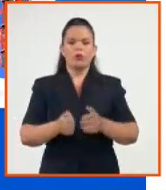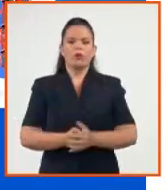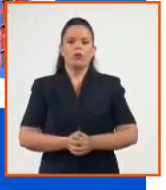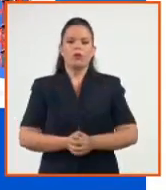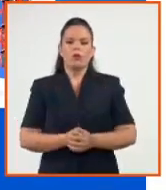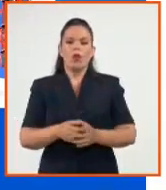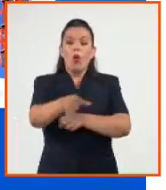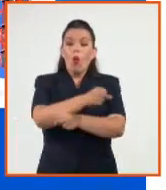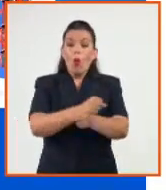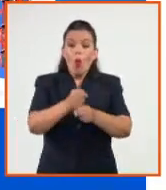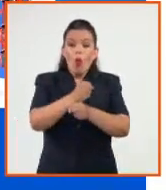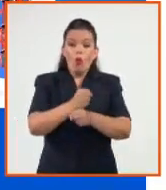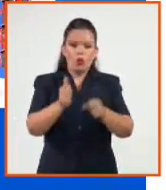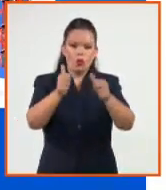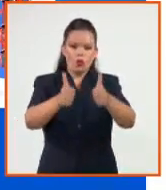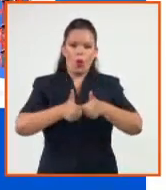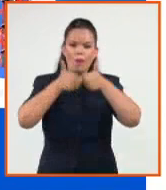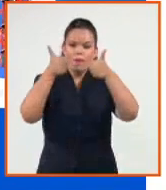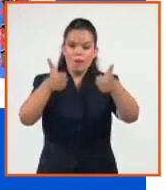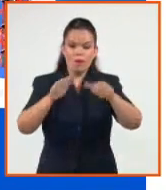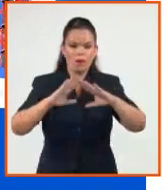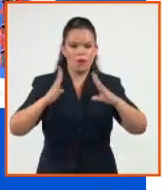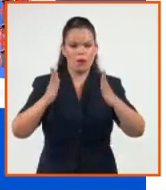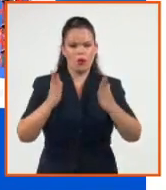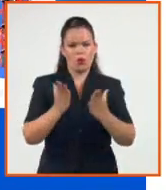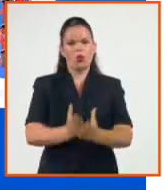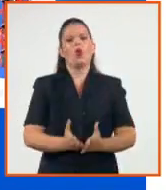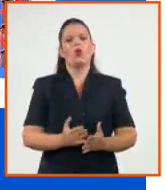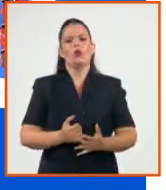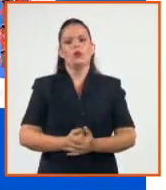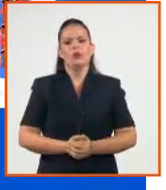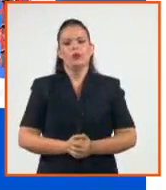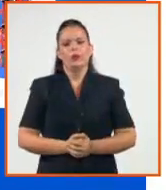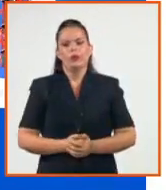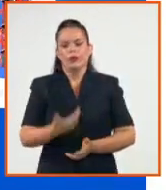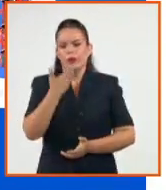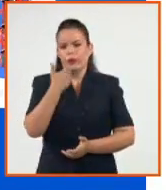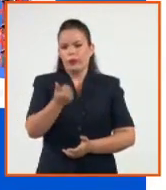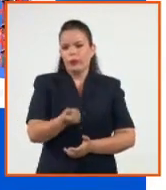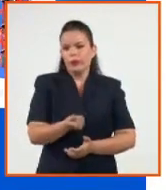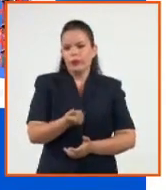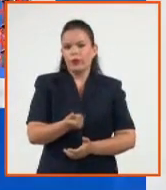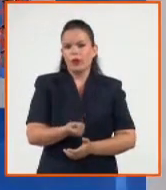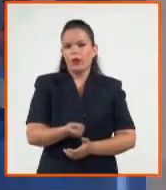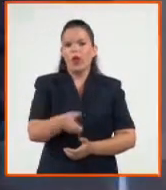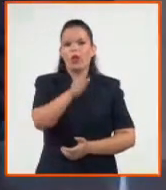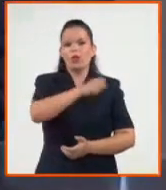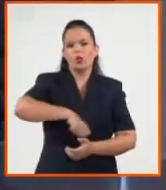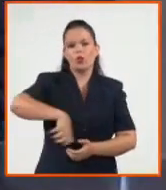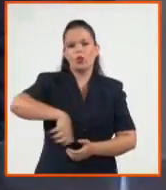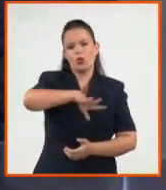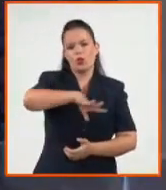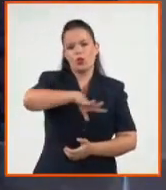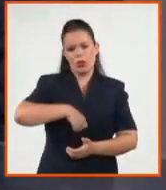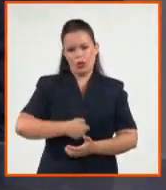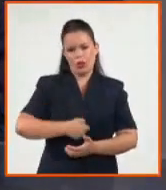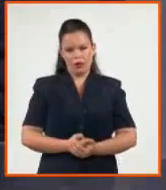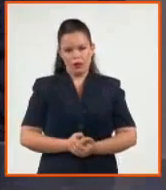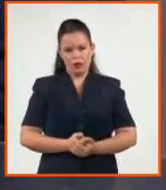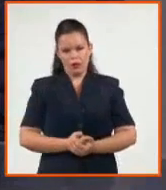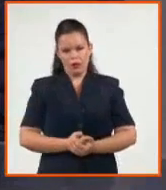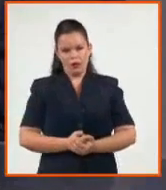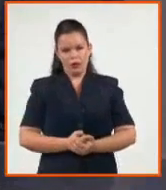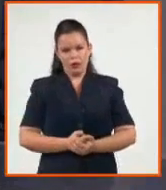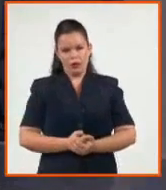servicios que en ellas se soportan para impulsar la informatización de la sociedad en Cuba, defiende, y esto es muy